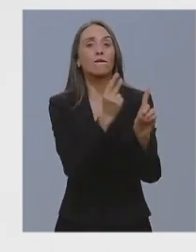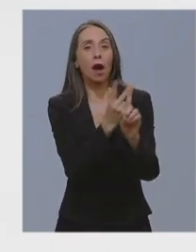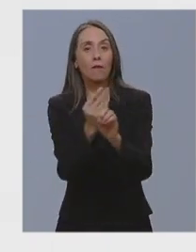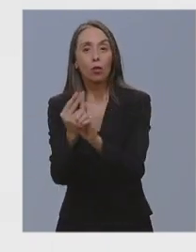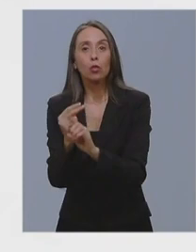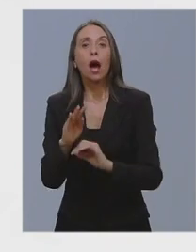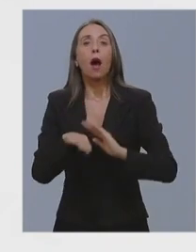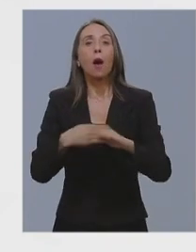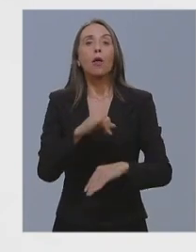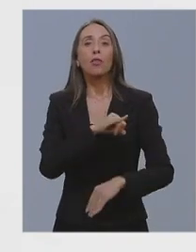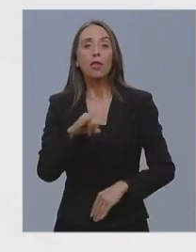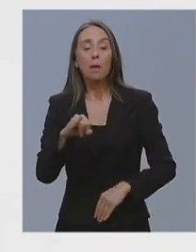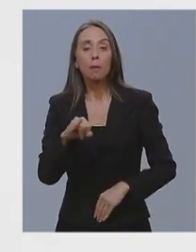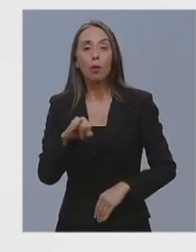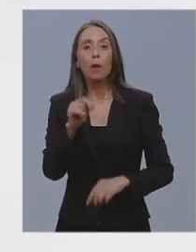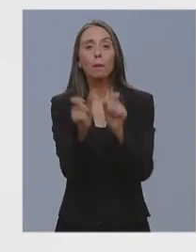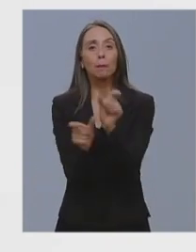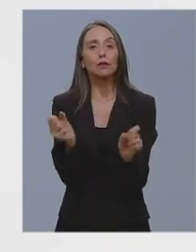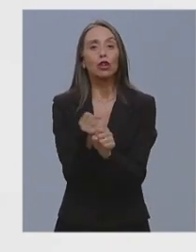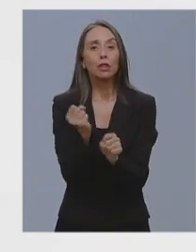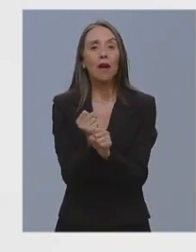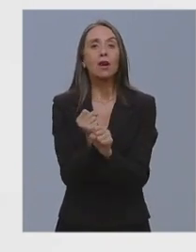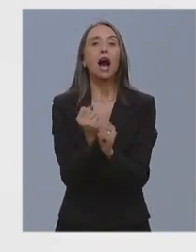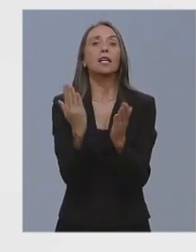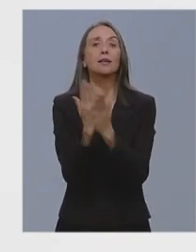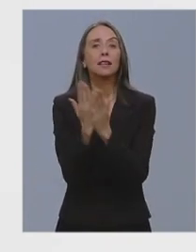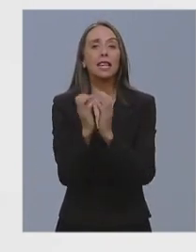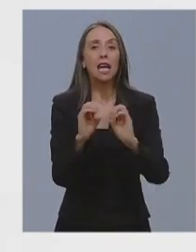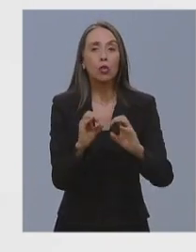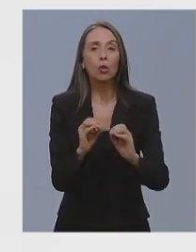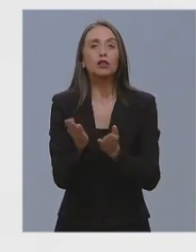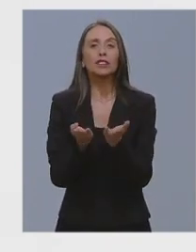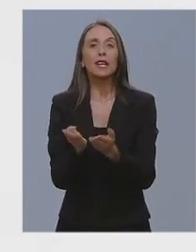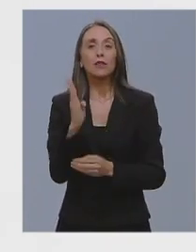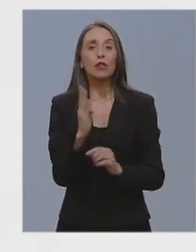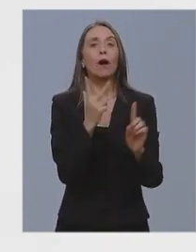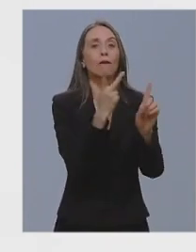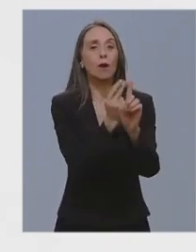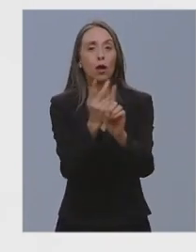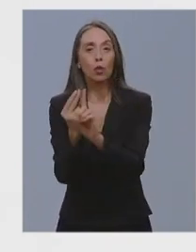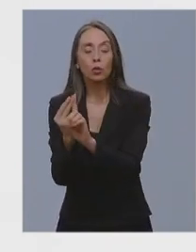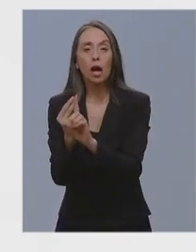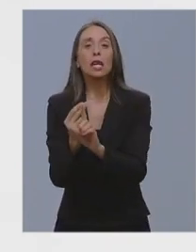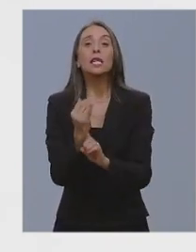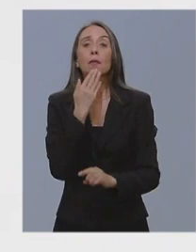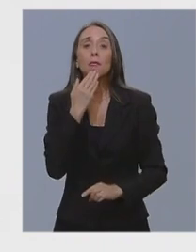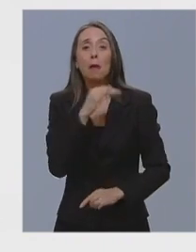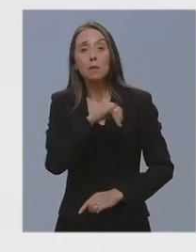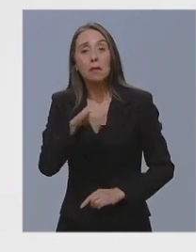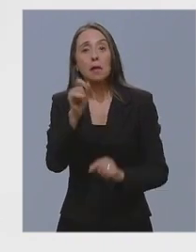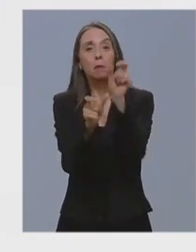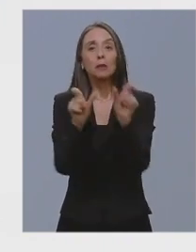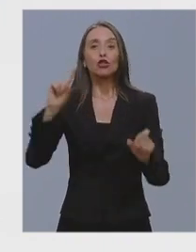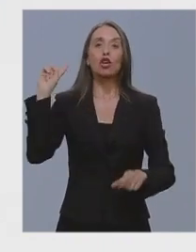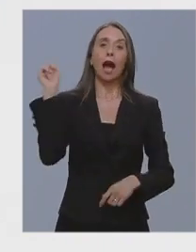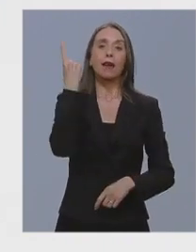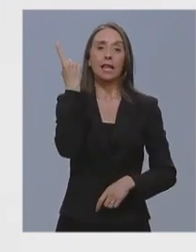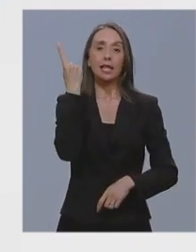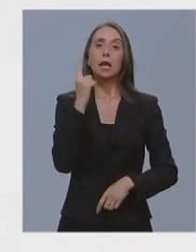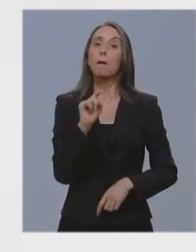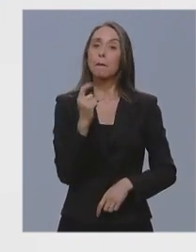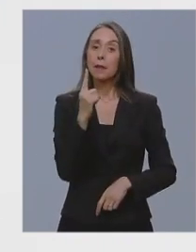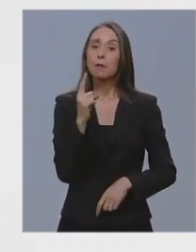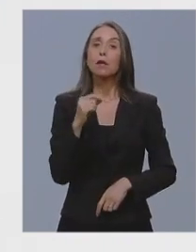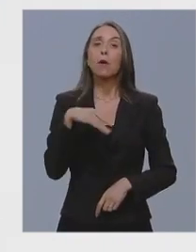continuaremos con la vacunación de los trabajadores de la educación y servicios básicos y la población en general, partiendo siempre